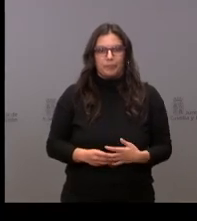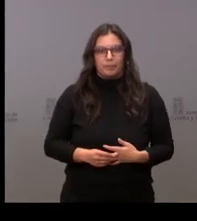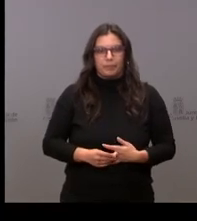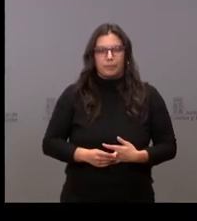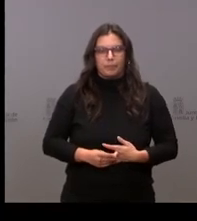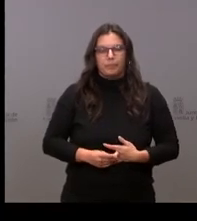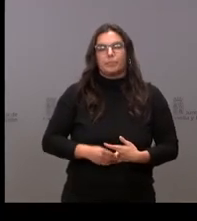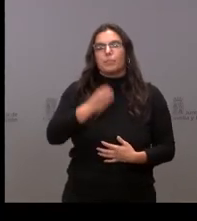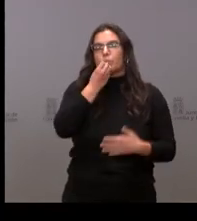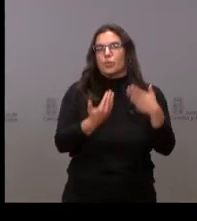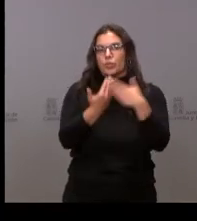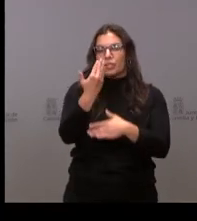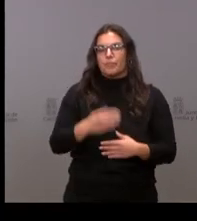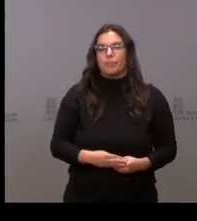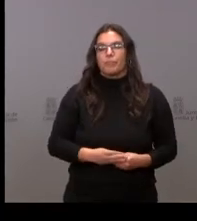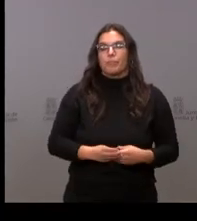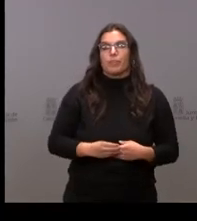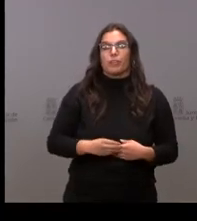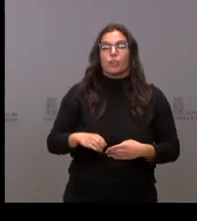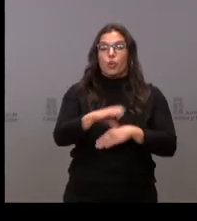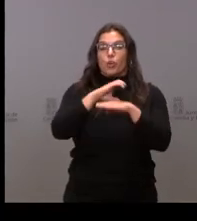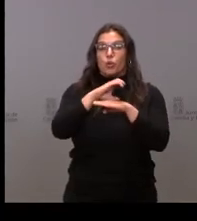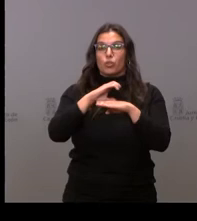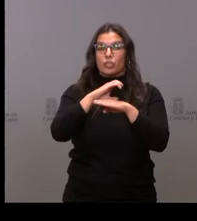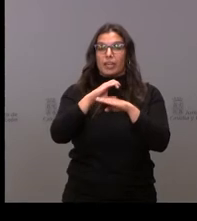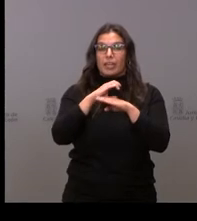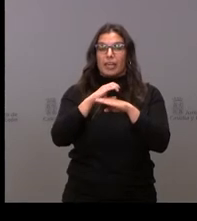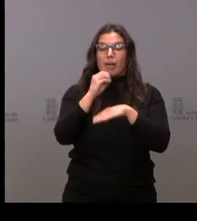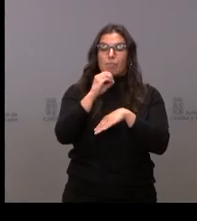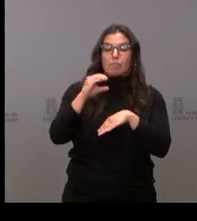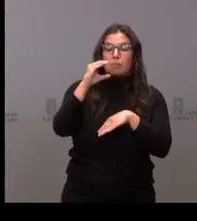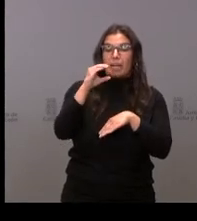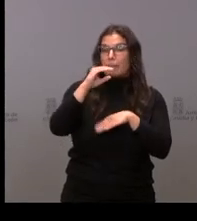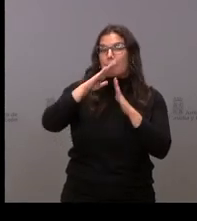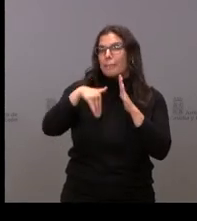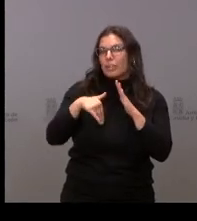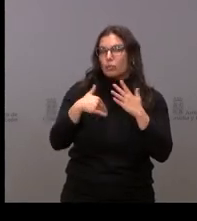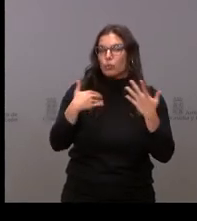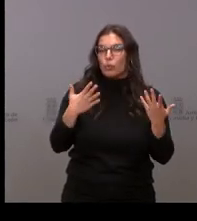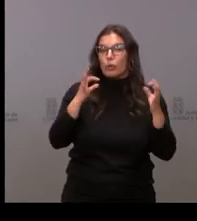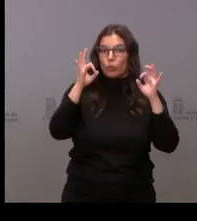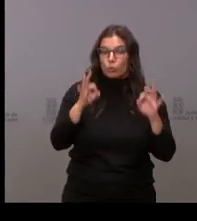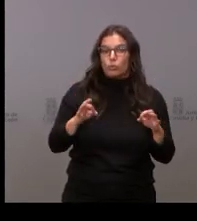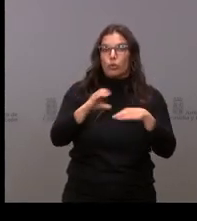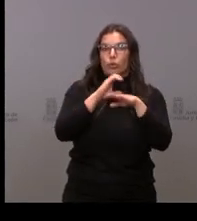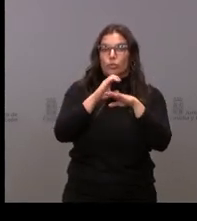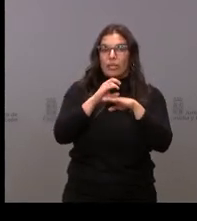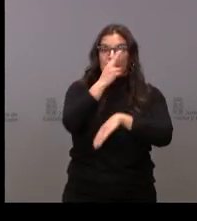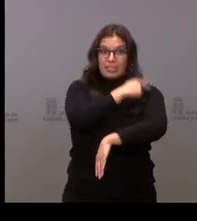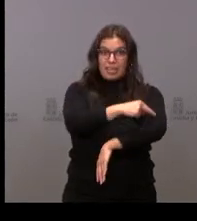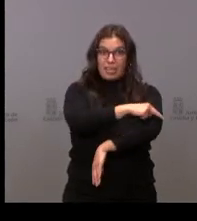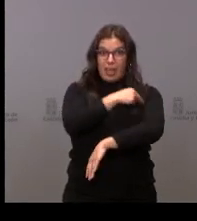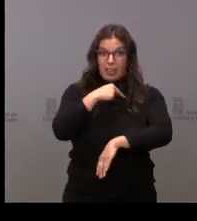Buenos días. La consejería que menos crece, mejor dicho, la consejería que menos crece es precisamente la consejería de Sanidad.